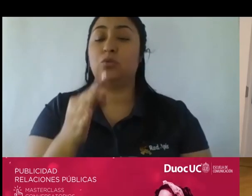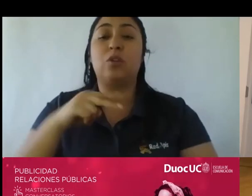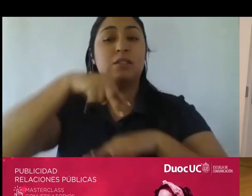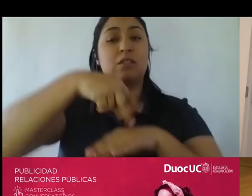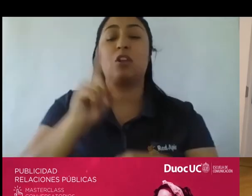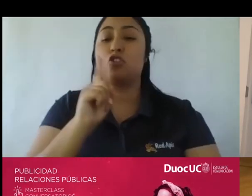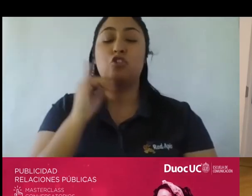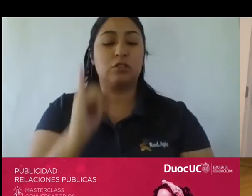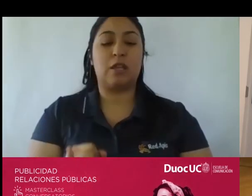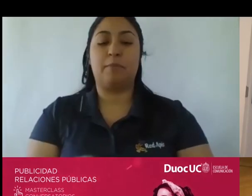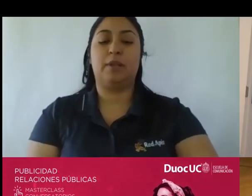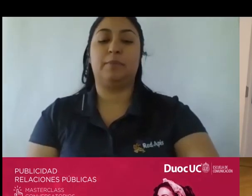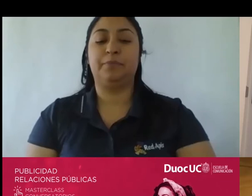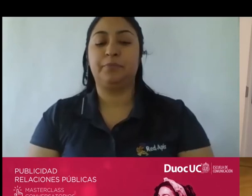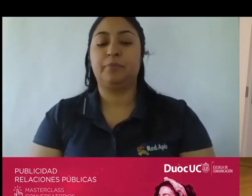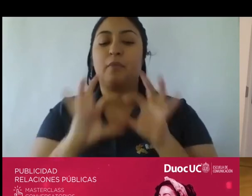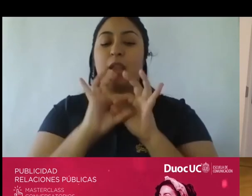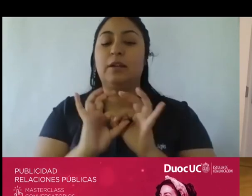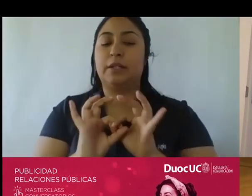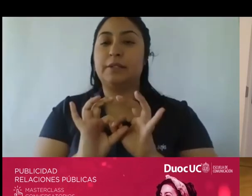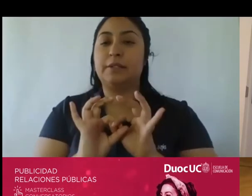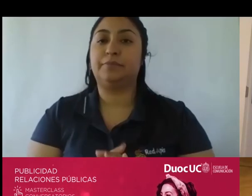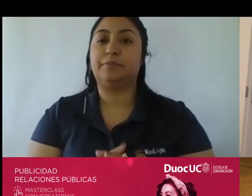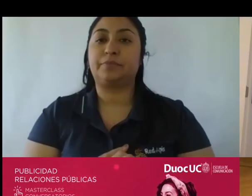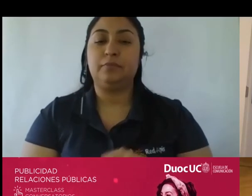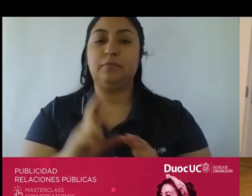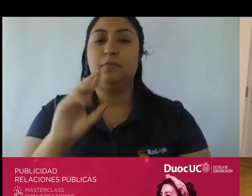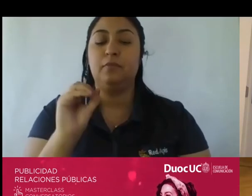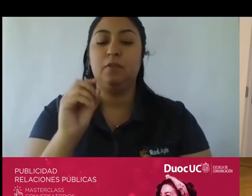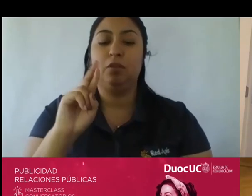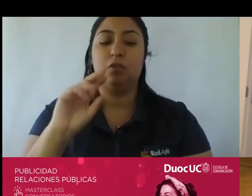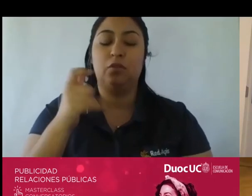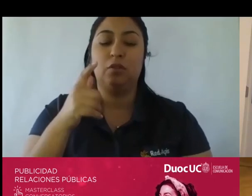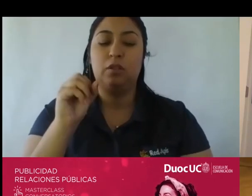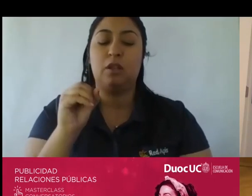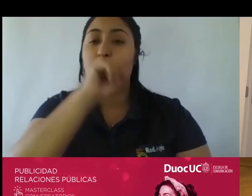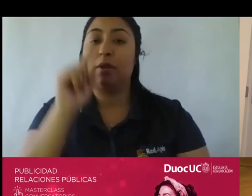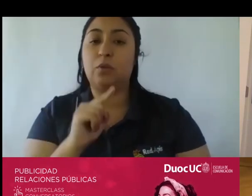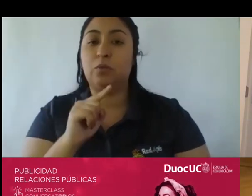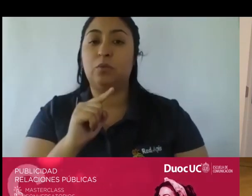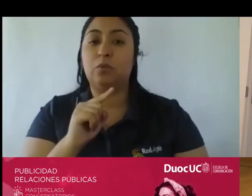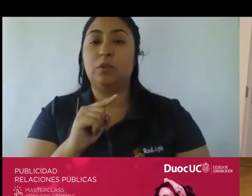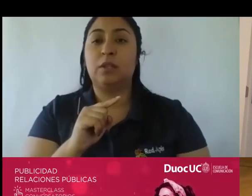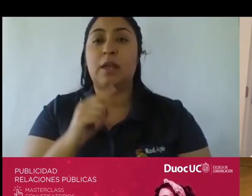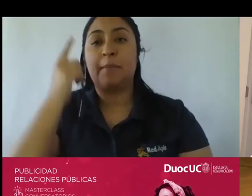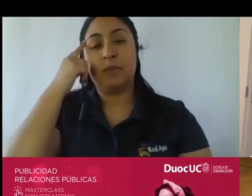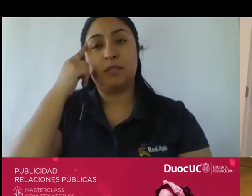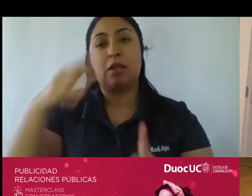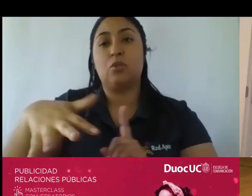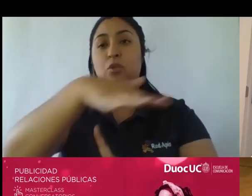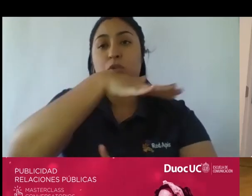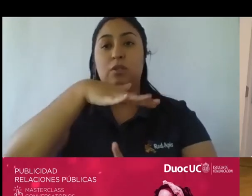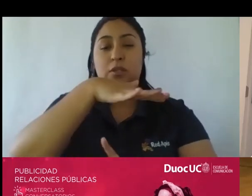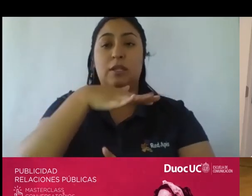muchas gracias mira Rodrigo esta pregunta la dejé considerando que nuestro contexto y nuestra audiencia en este minuto son